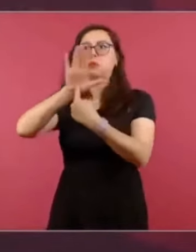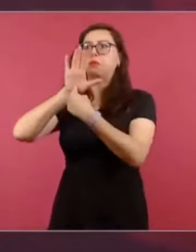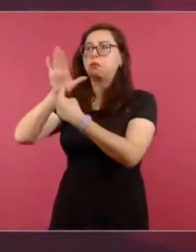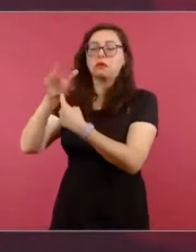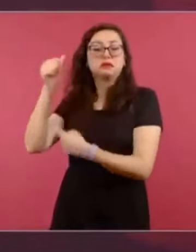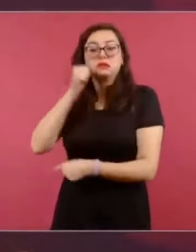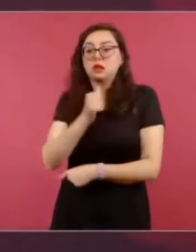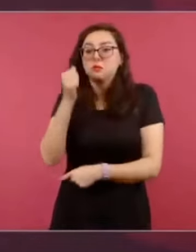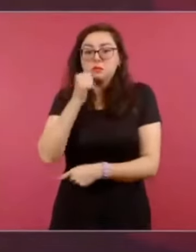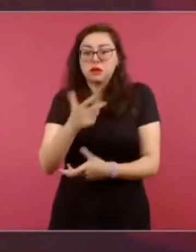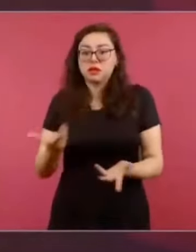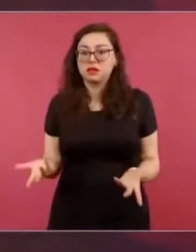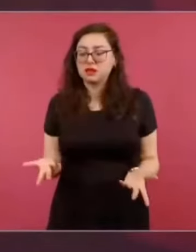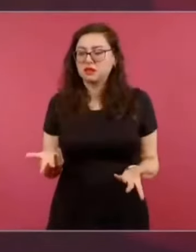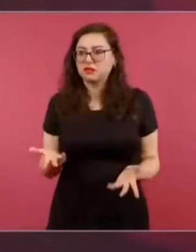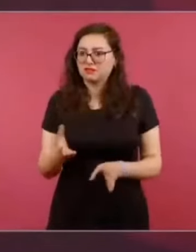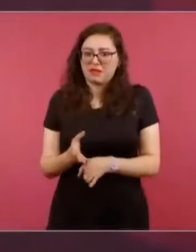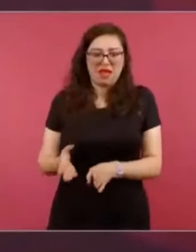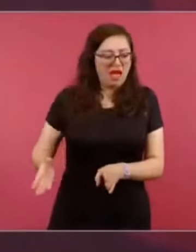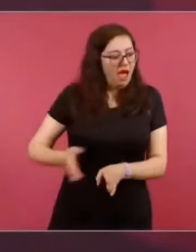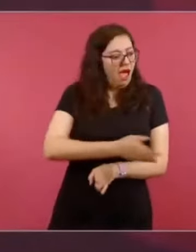Yo padecí eso.